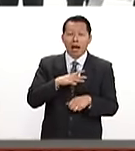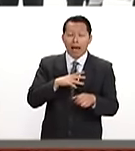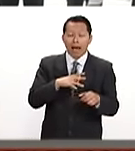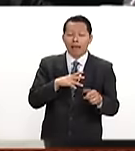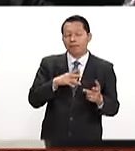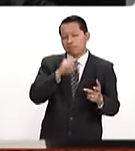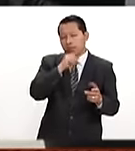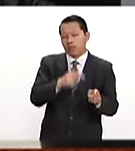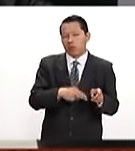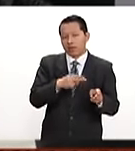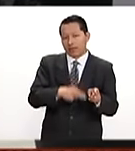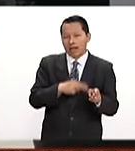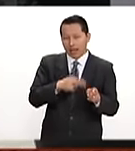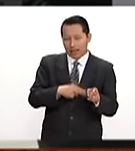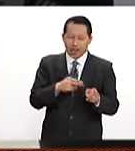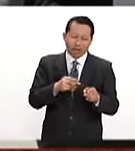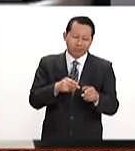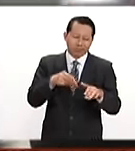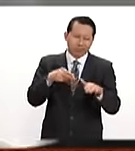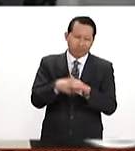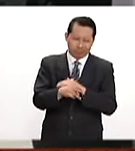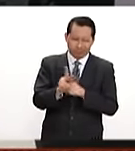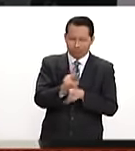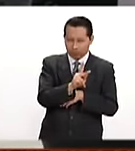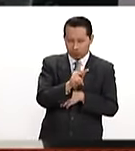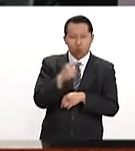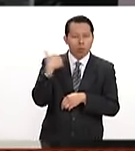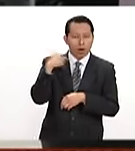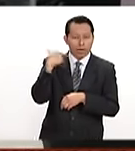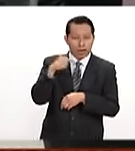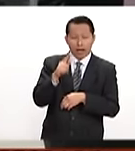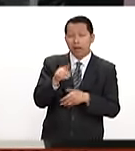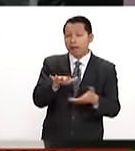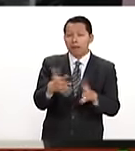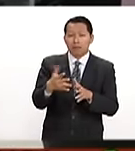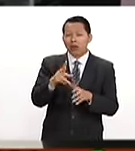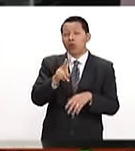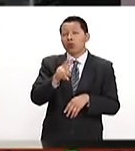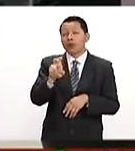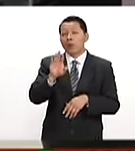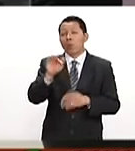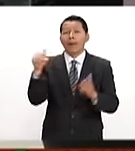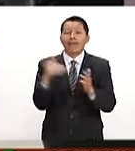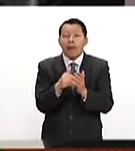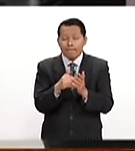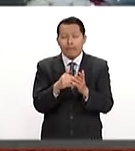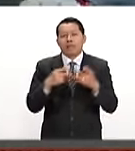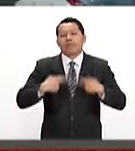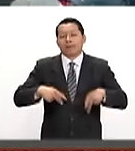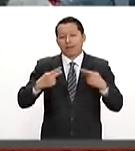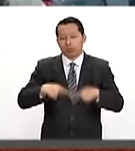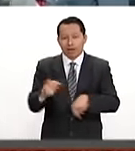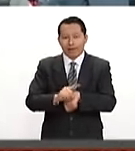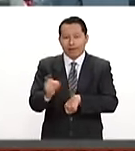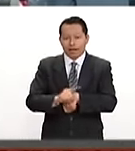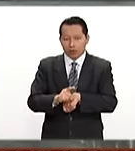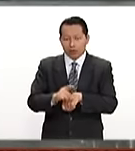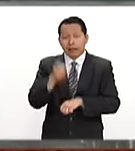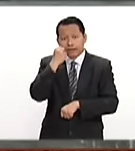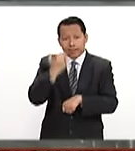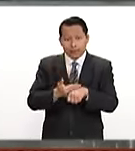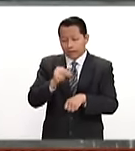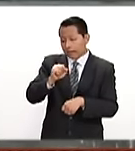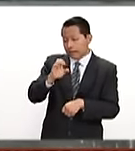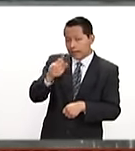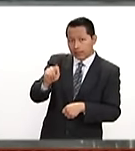Guadalajara. Son tres vagones del modelo Metrópolis que van a movilizar a cerca de 240 mil pasajeros todos los días. El Secretario de